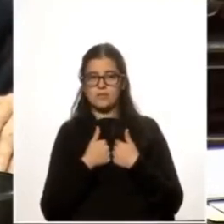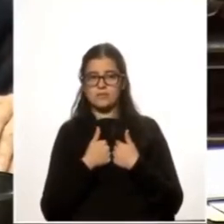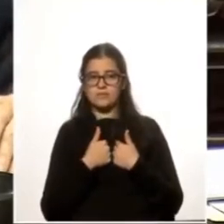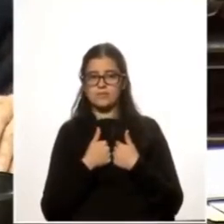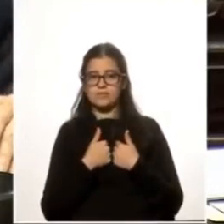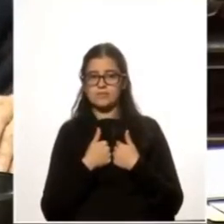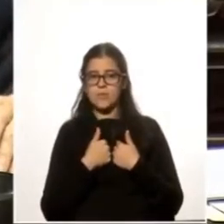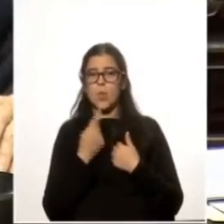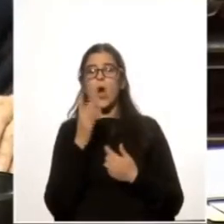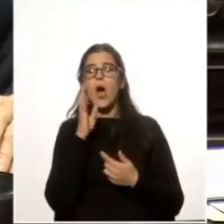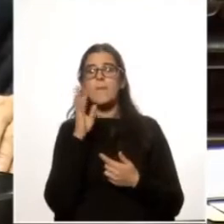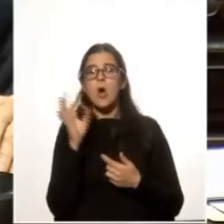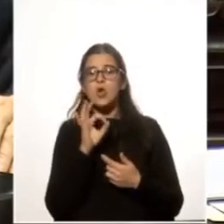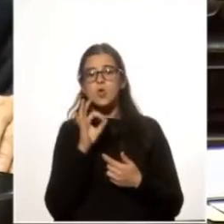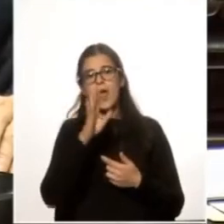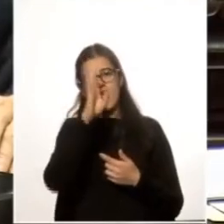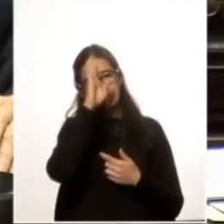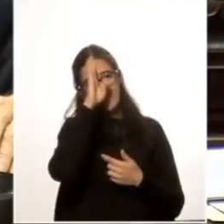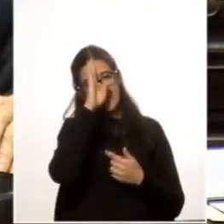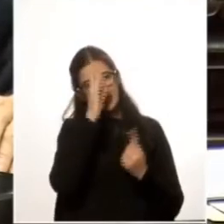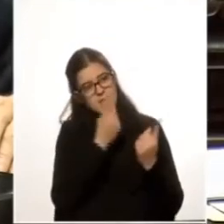una oportunidad de aprender